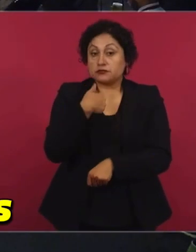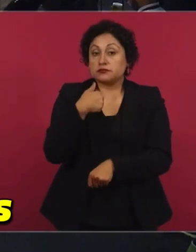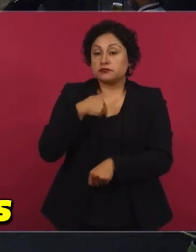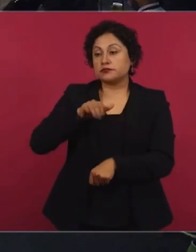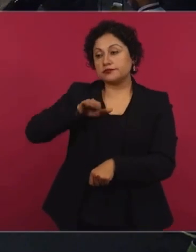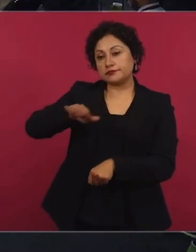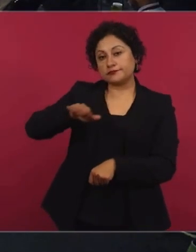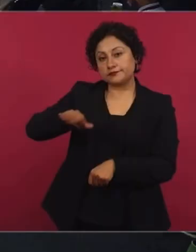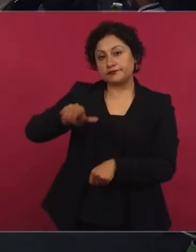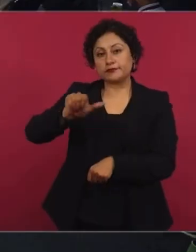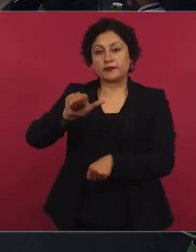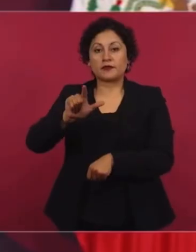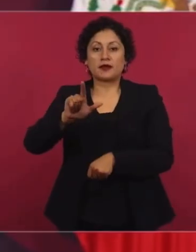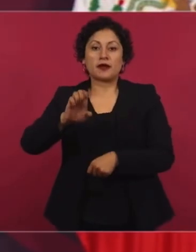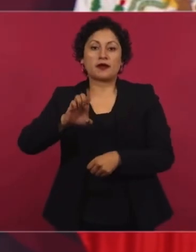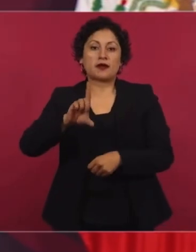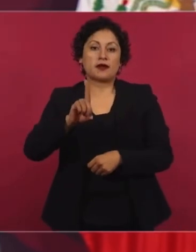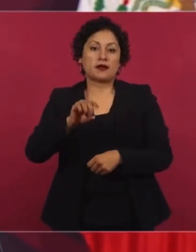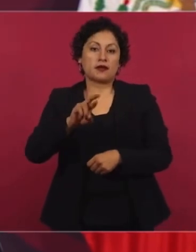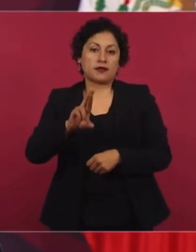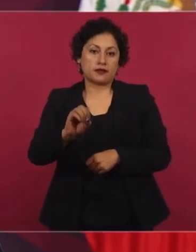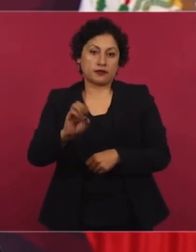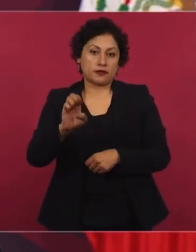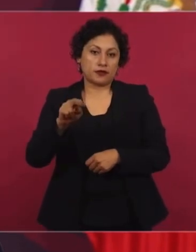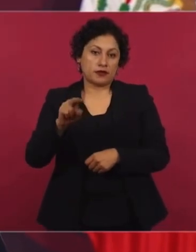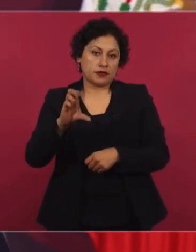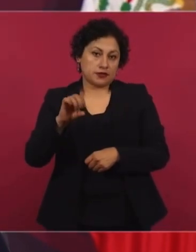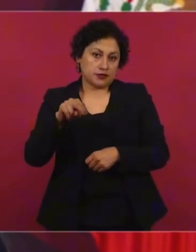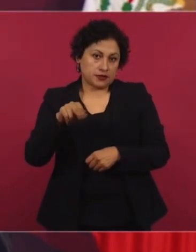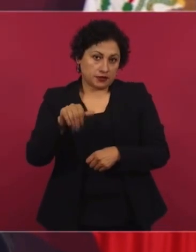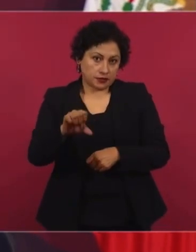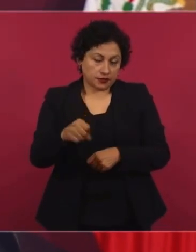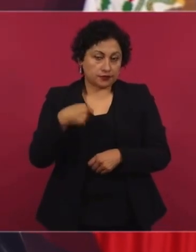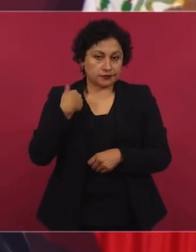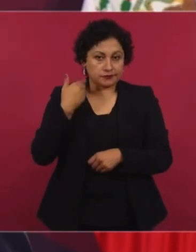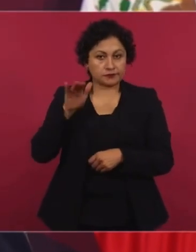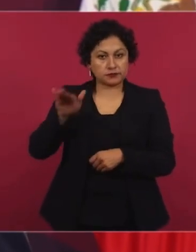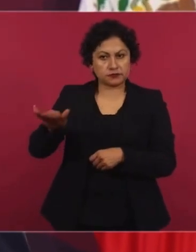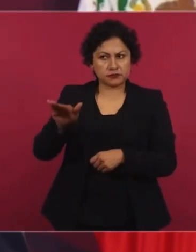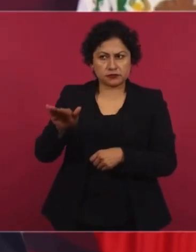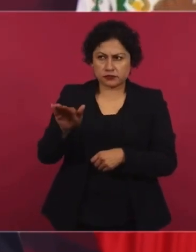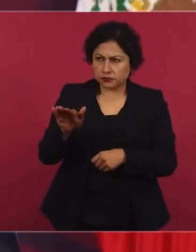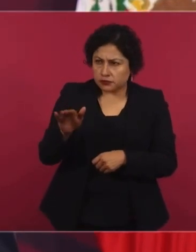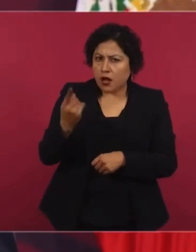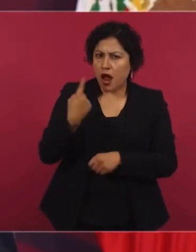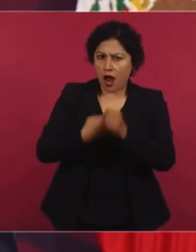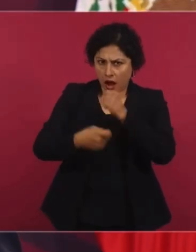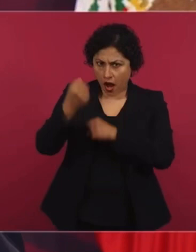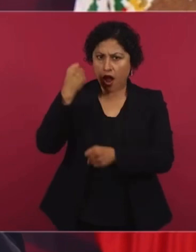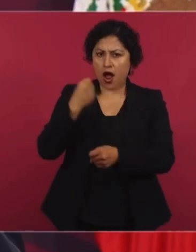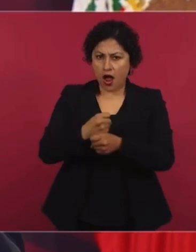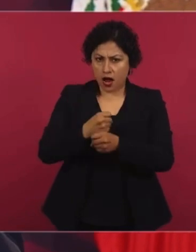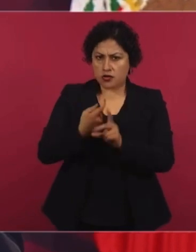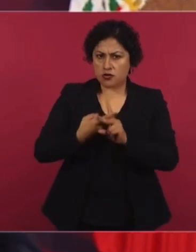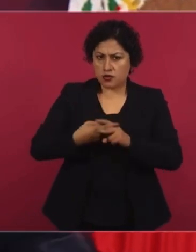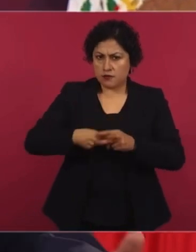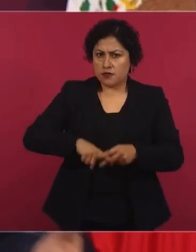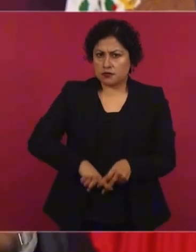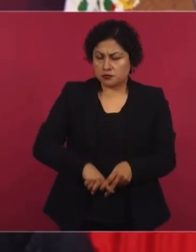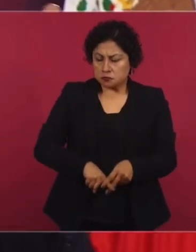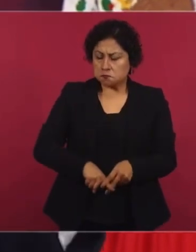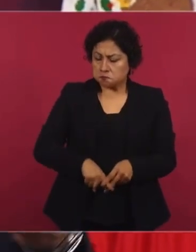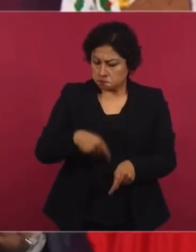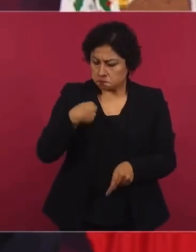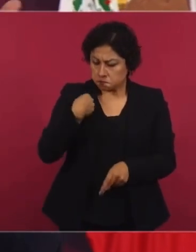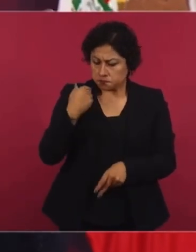Encinas el año pasado, desde el principio, que